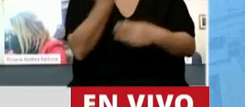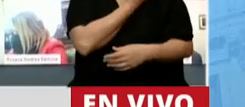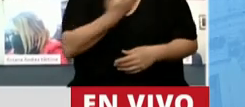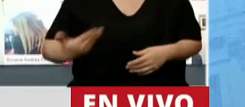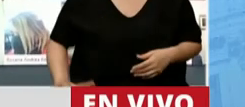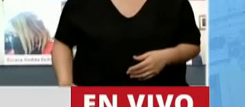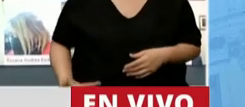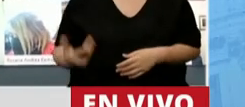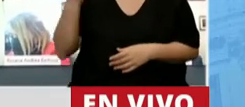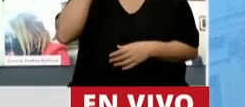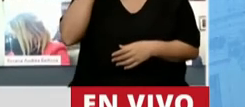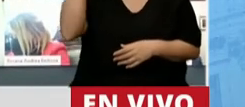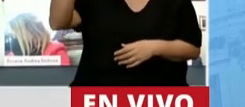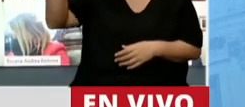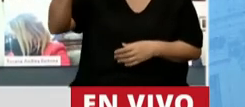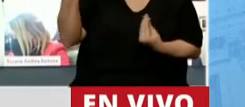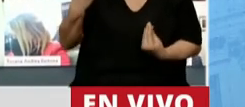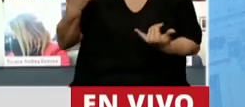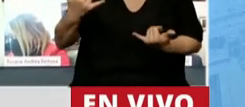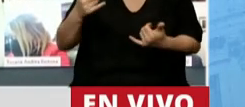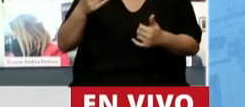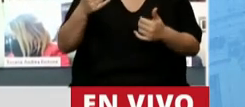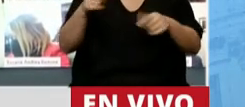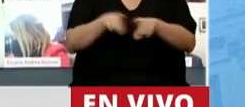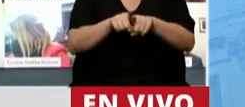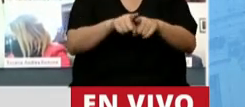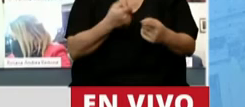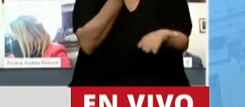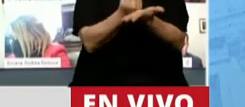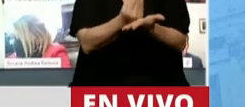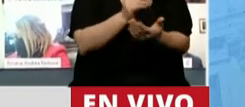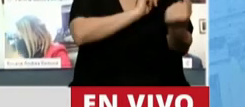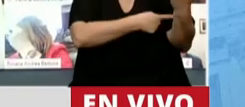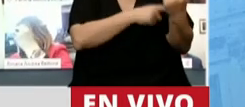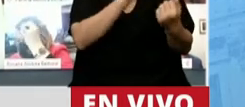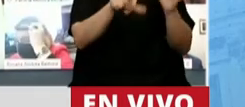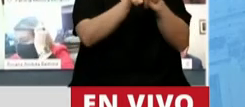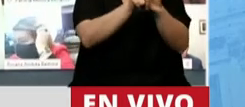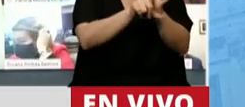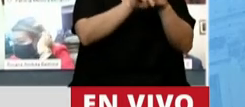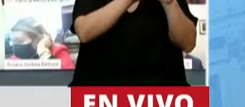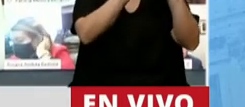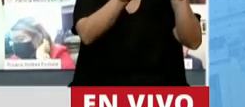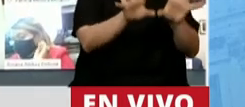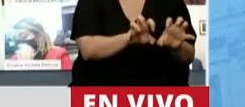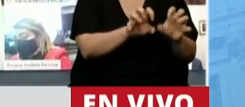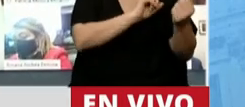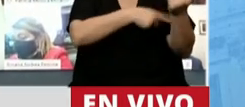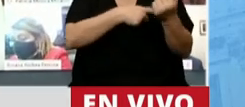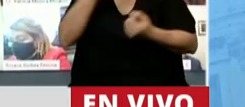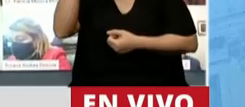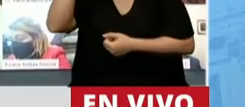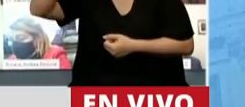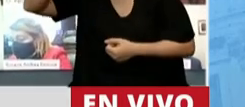es consciente de que se han vulnerado y debilitado funciones del poder legislativo y judicial, que se han perjudicado a actores